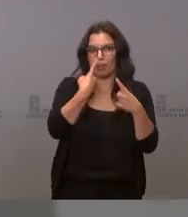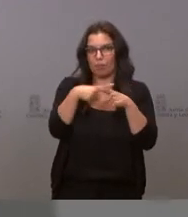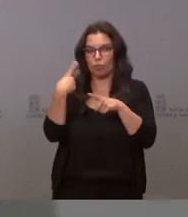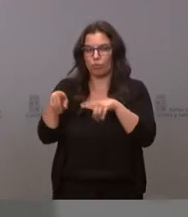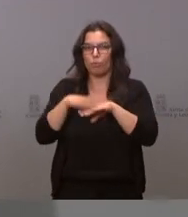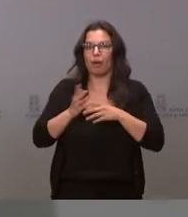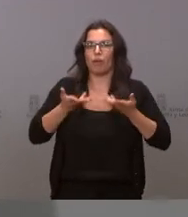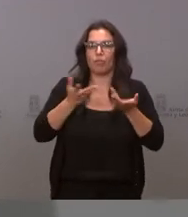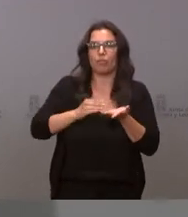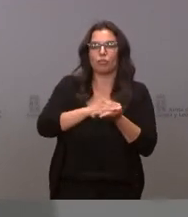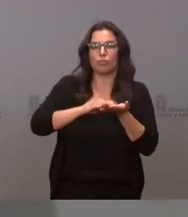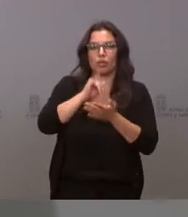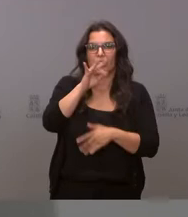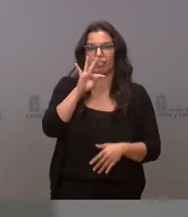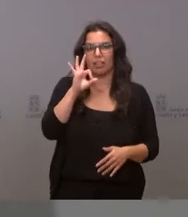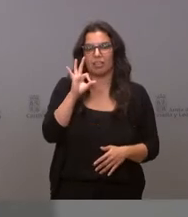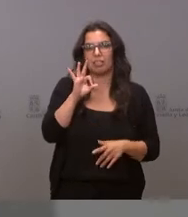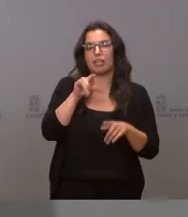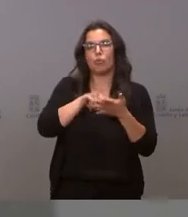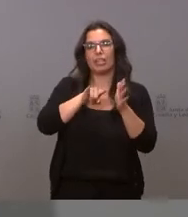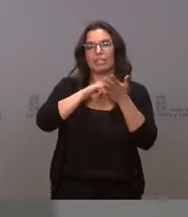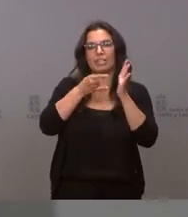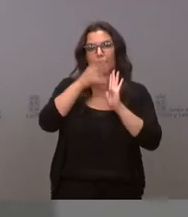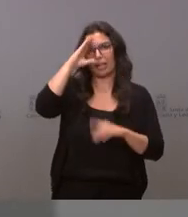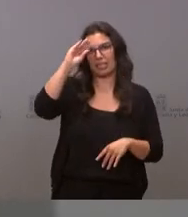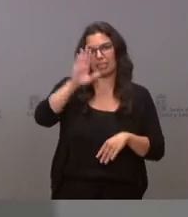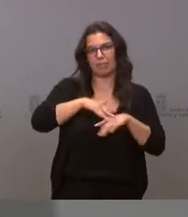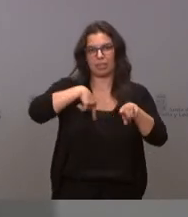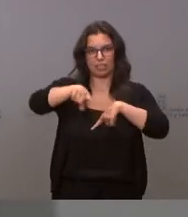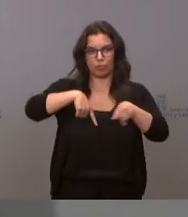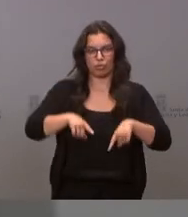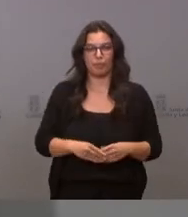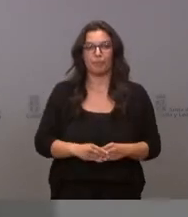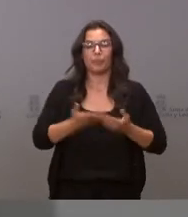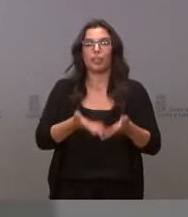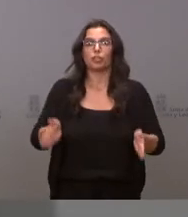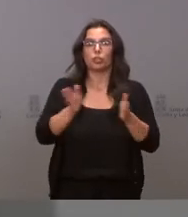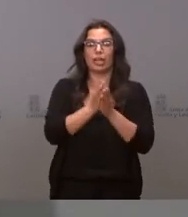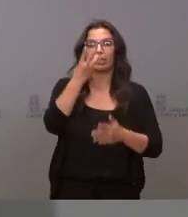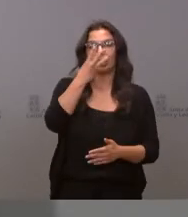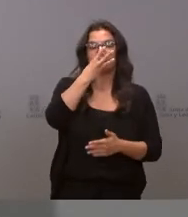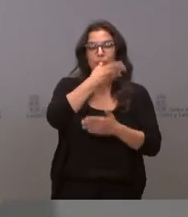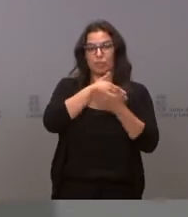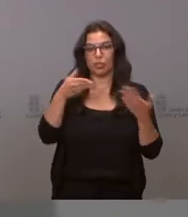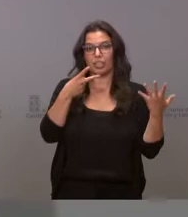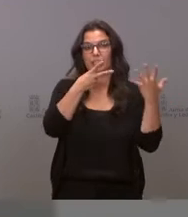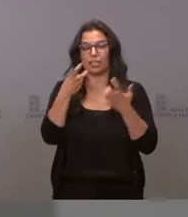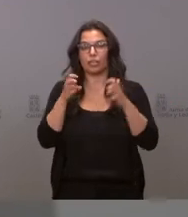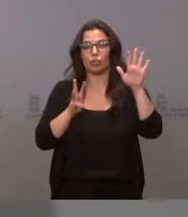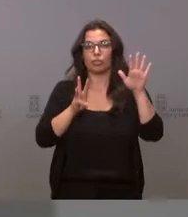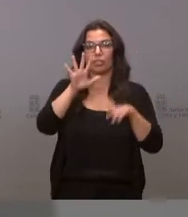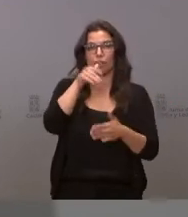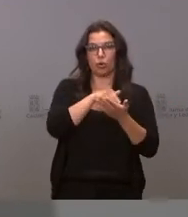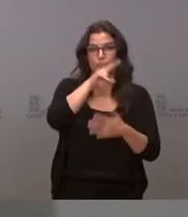soluciones ITS, sistemas inteligentes de transporte. La inversión total son 3.785.000 euros,